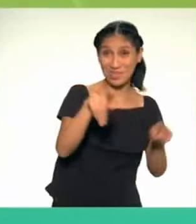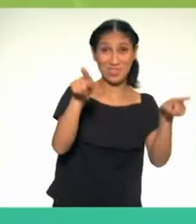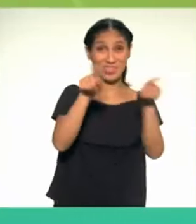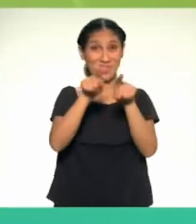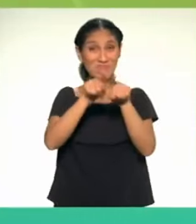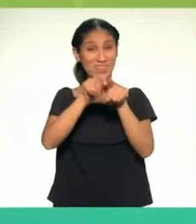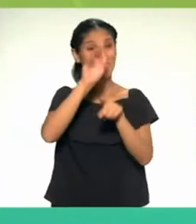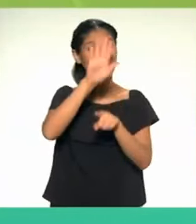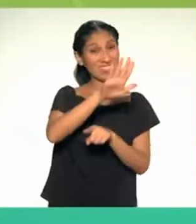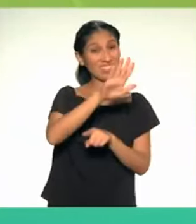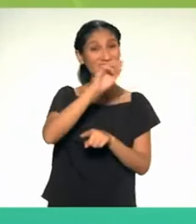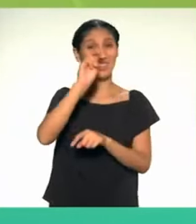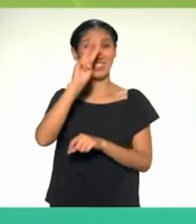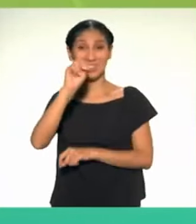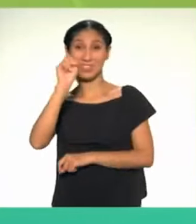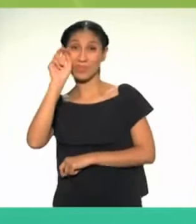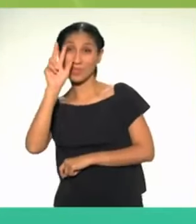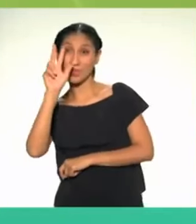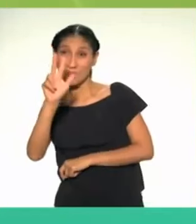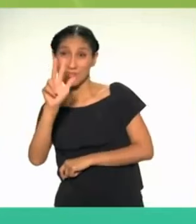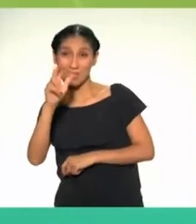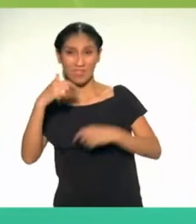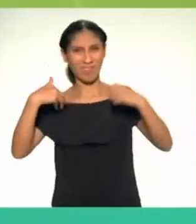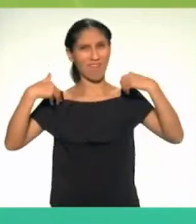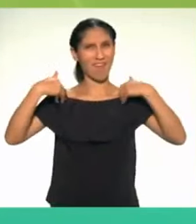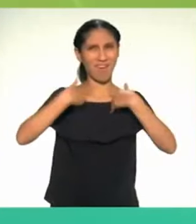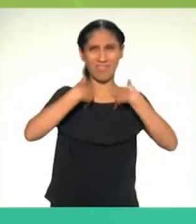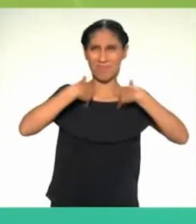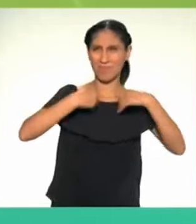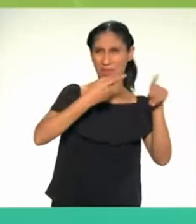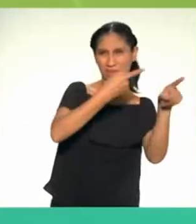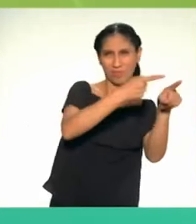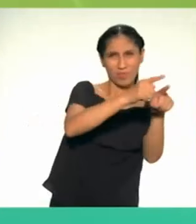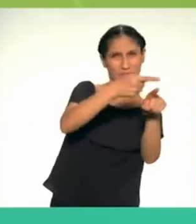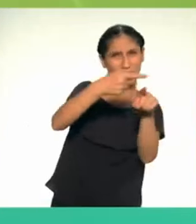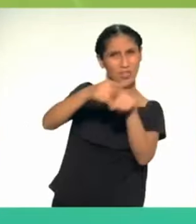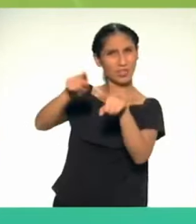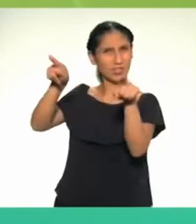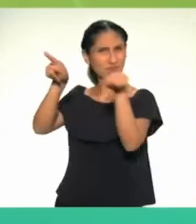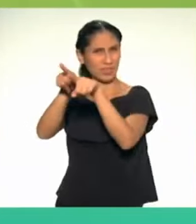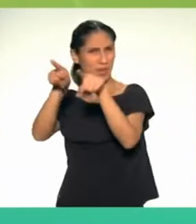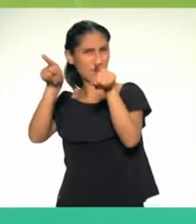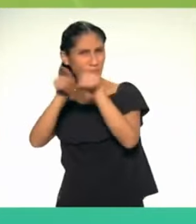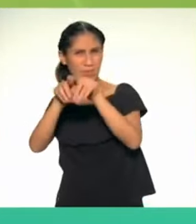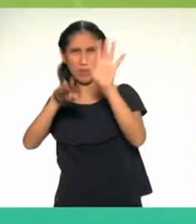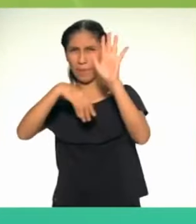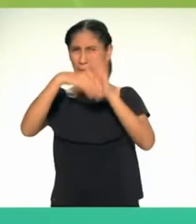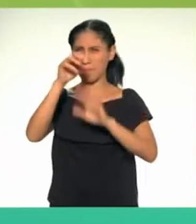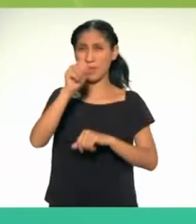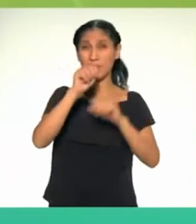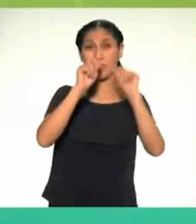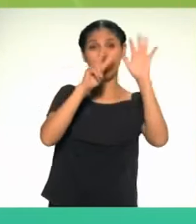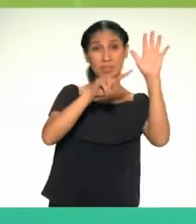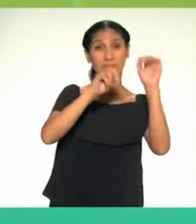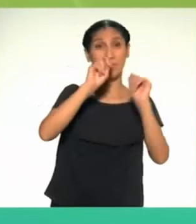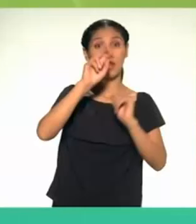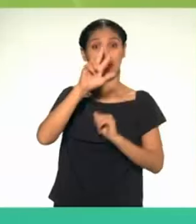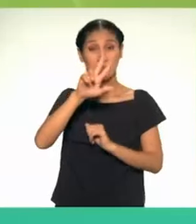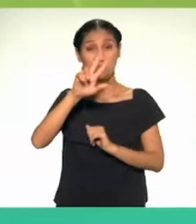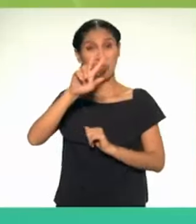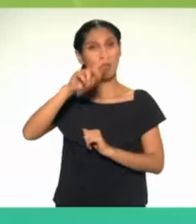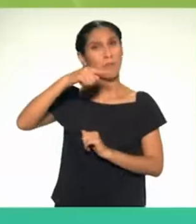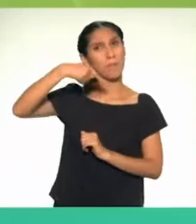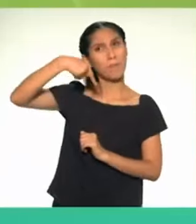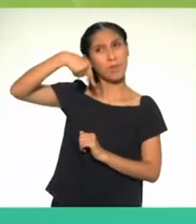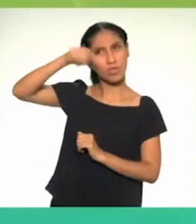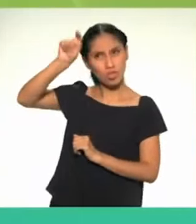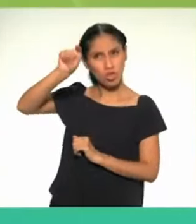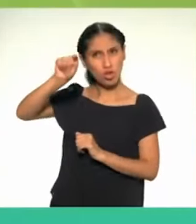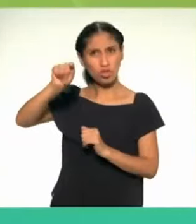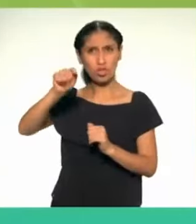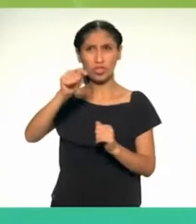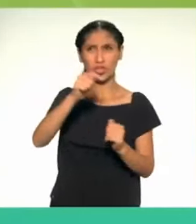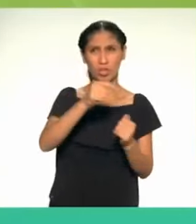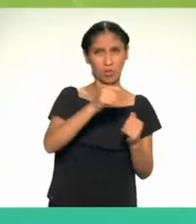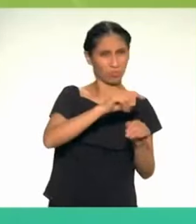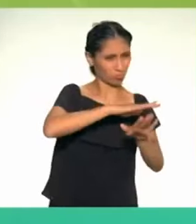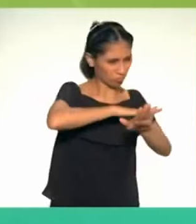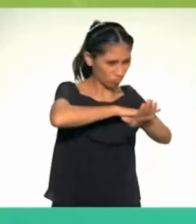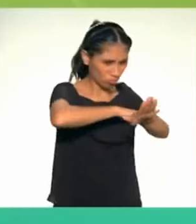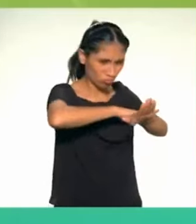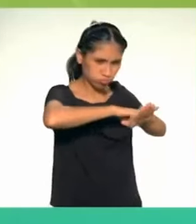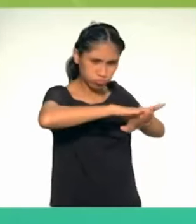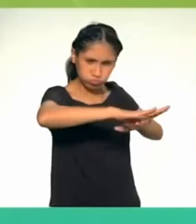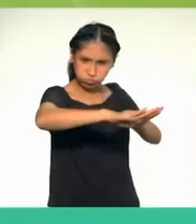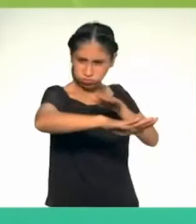117 zonas de vida del planeta y más de 73 millones de hectáreas de bosques. Y gracias a nuestro legado